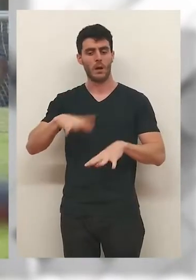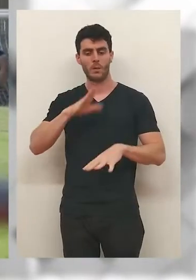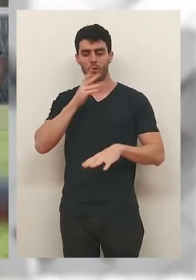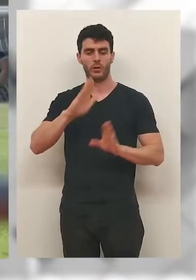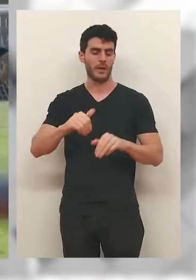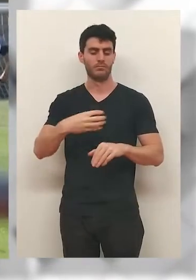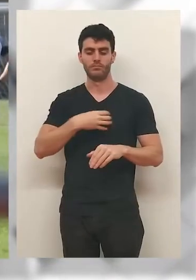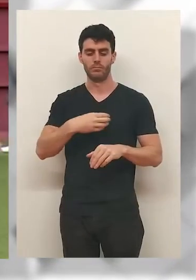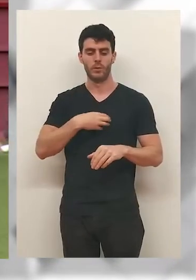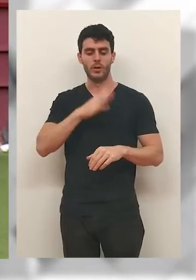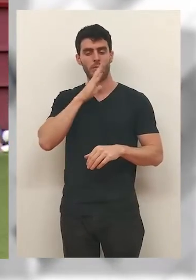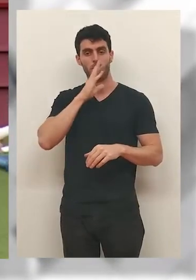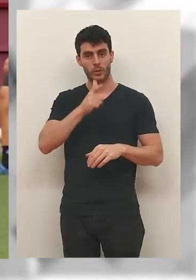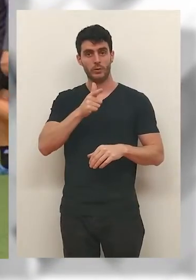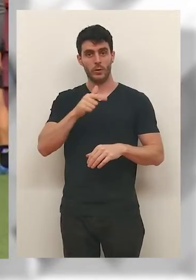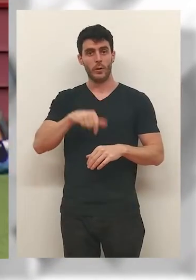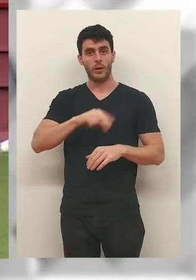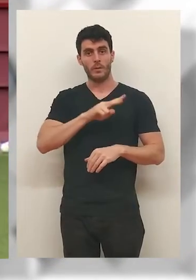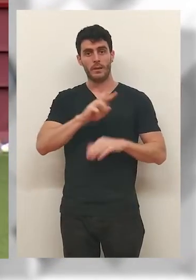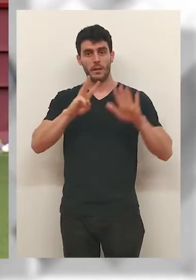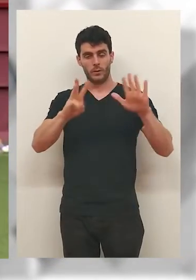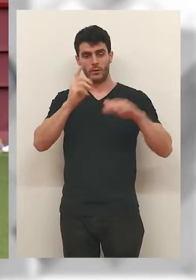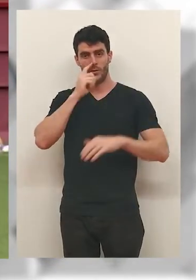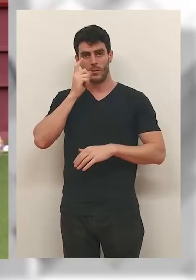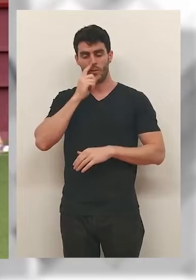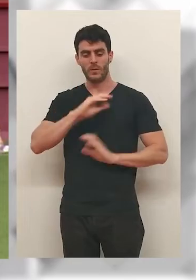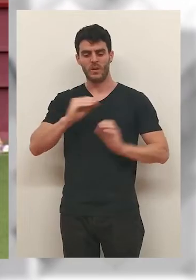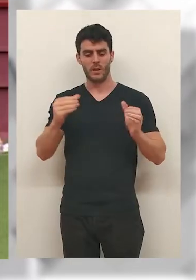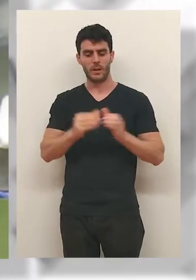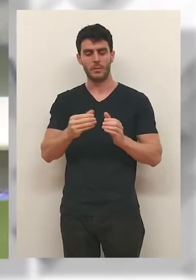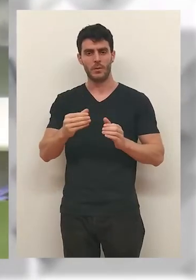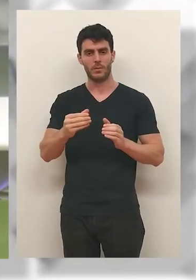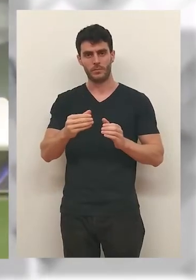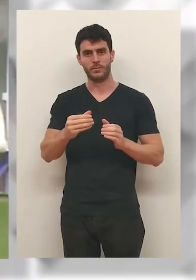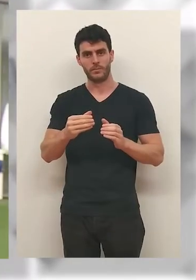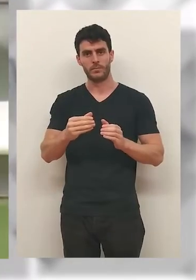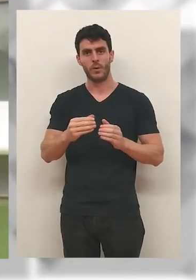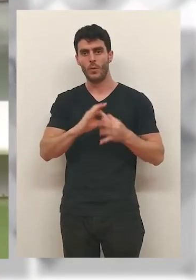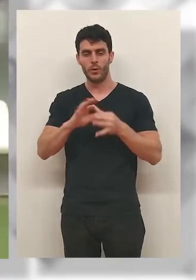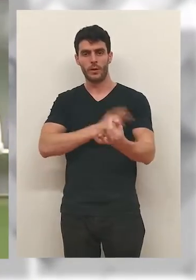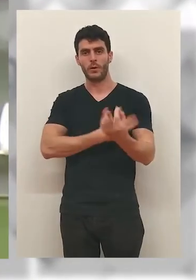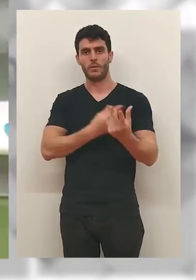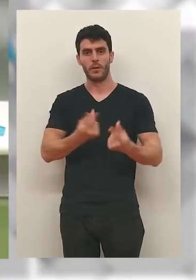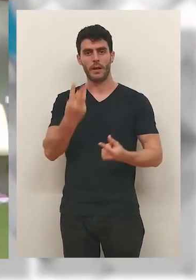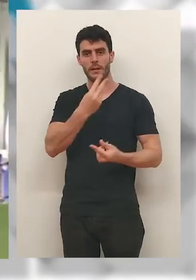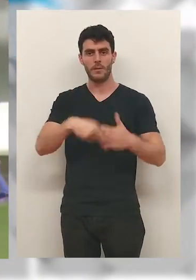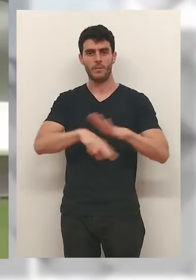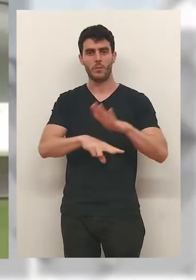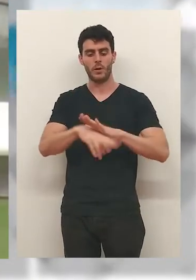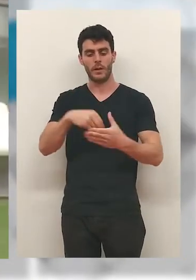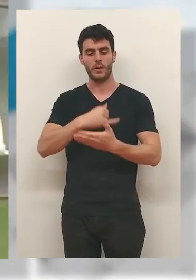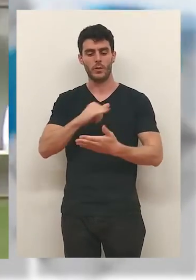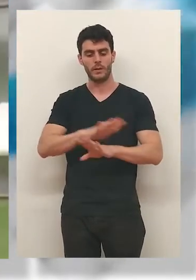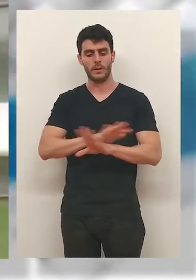hizo que todo saltara por los aires. Es por ello que hoy, 28 de junio, el equipo de Aguilá sigue contando